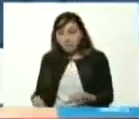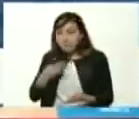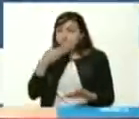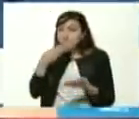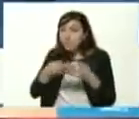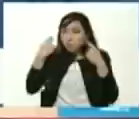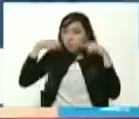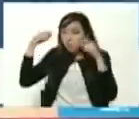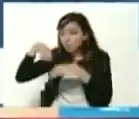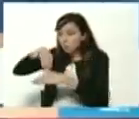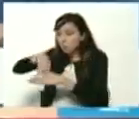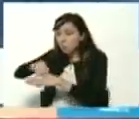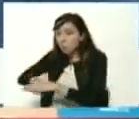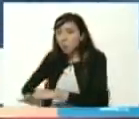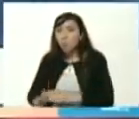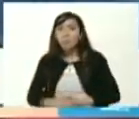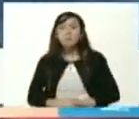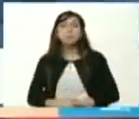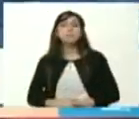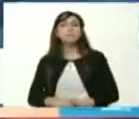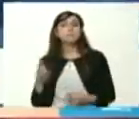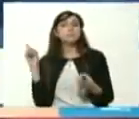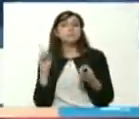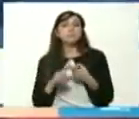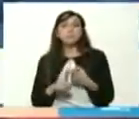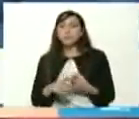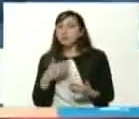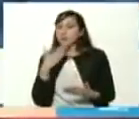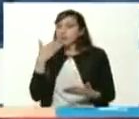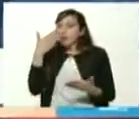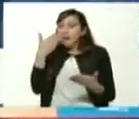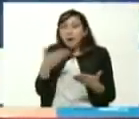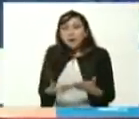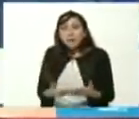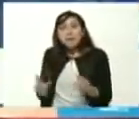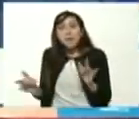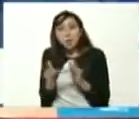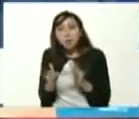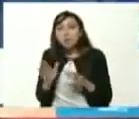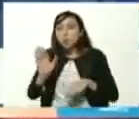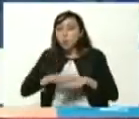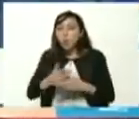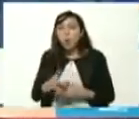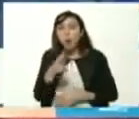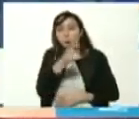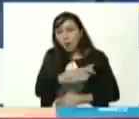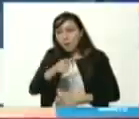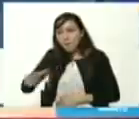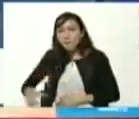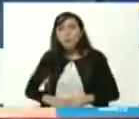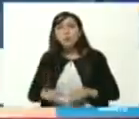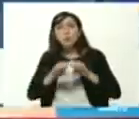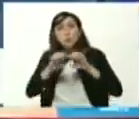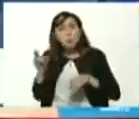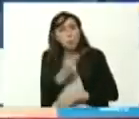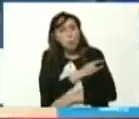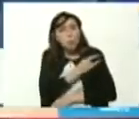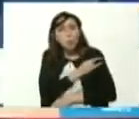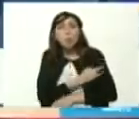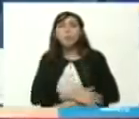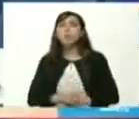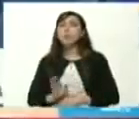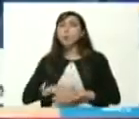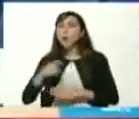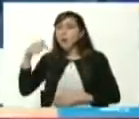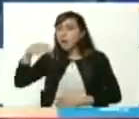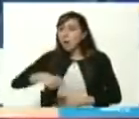quitarme el tapabocas principio agradecer este contacto con todo el sector universitario que el día de hoy